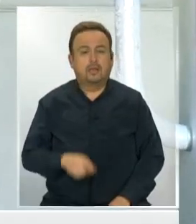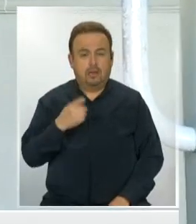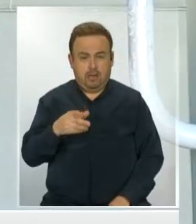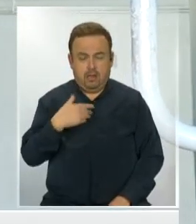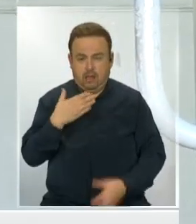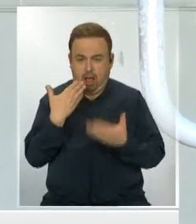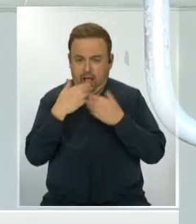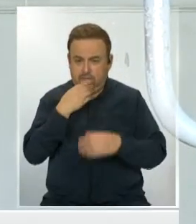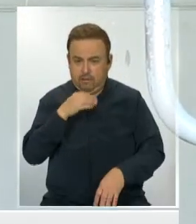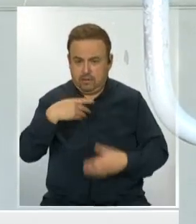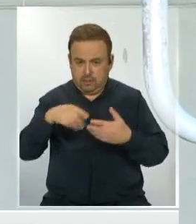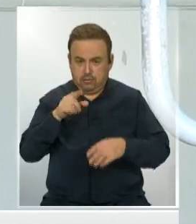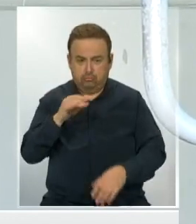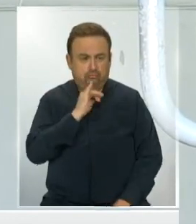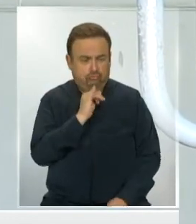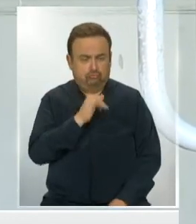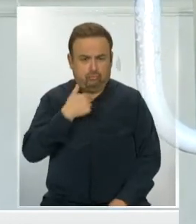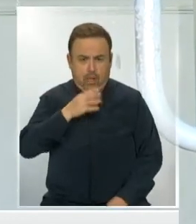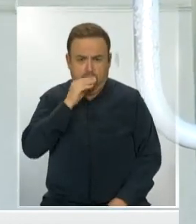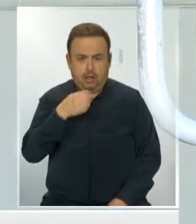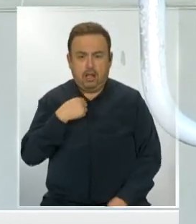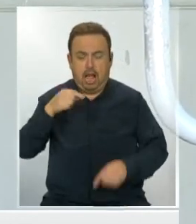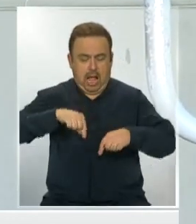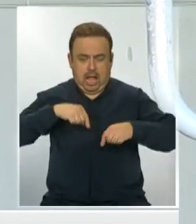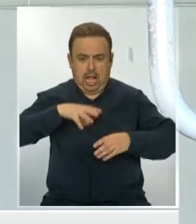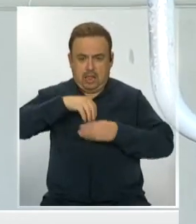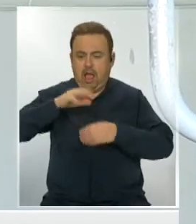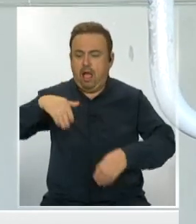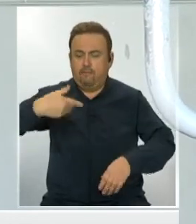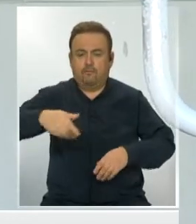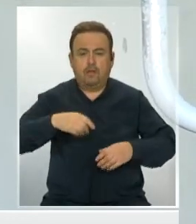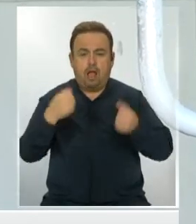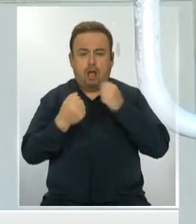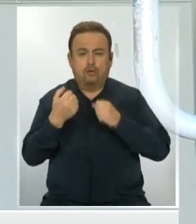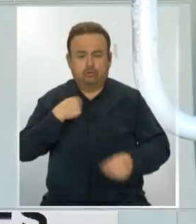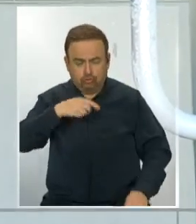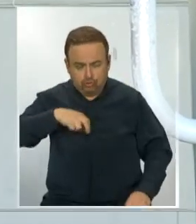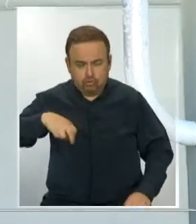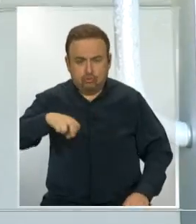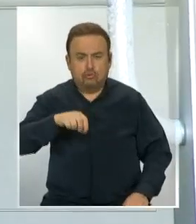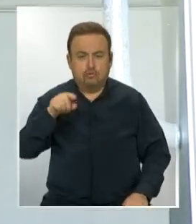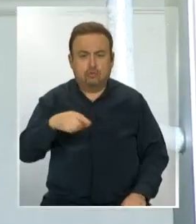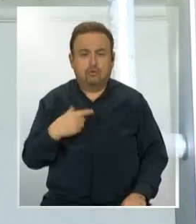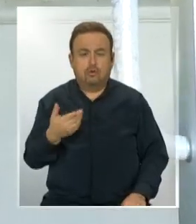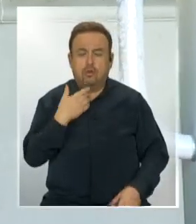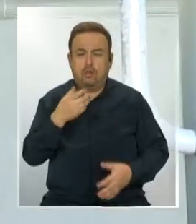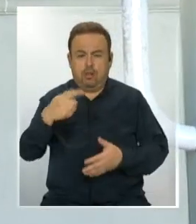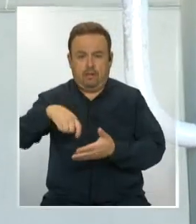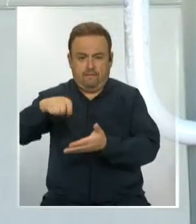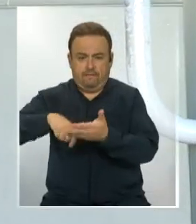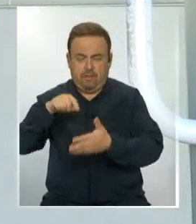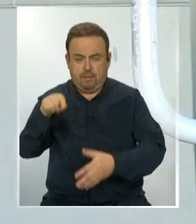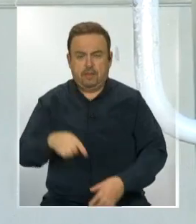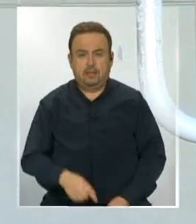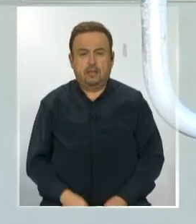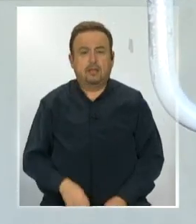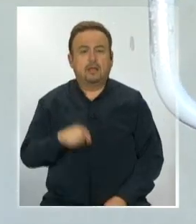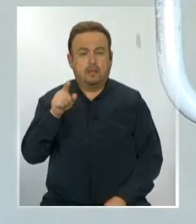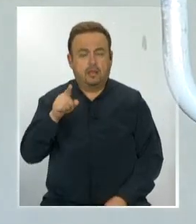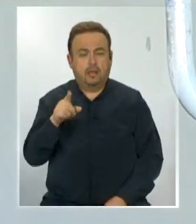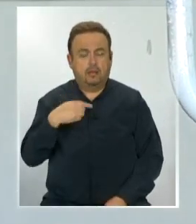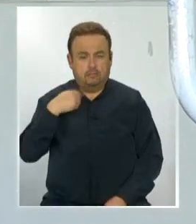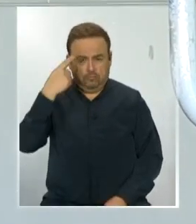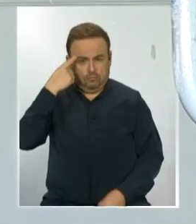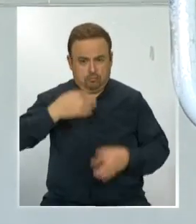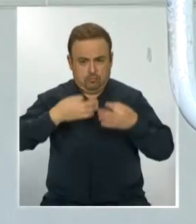habló con usted. Él habló con usted acá. Sí. No, no aquí adentro, allá afuera en el jurgón. Ya. Yo salía a... ¿Y usted salió a tomarle la firma? supuesto. Ya. Pero él estaba con su